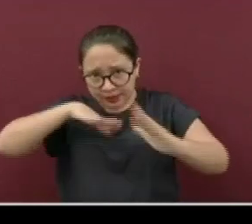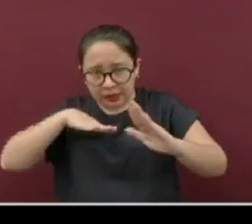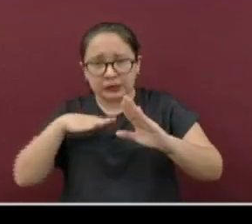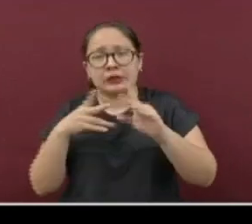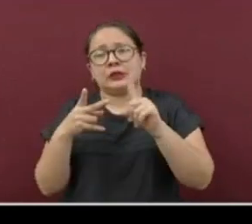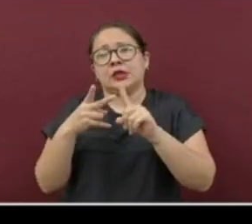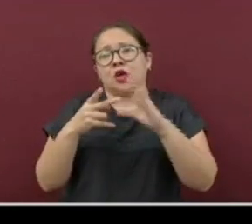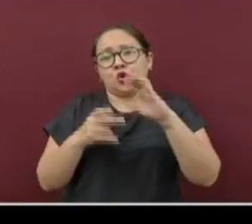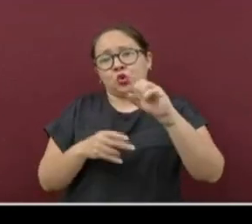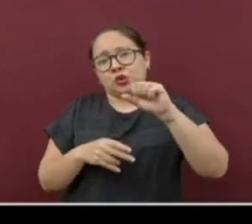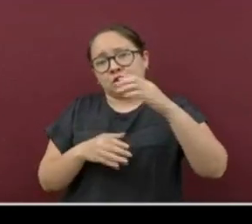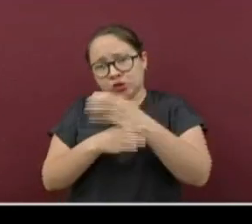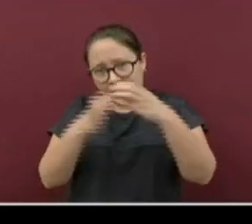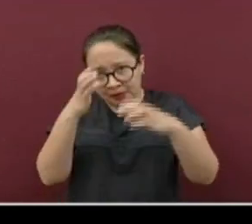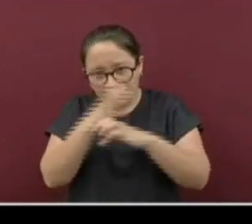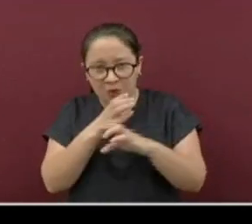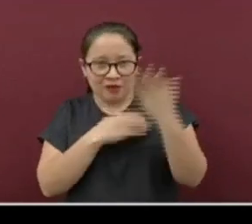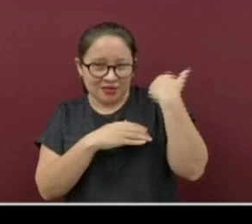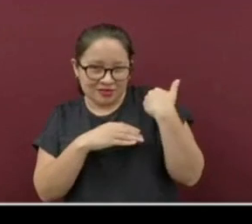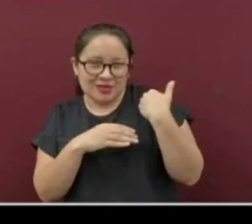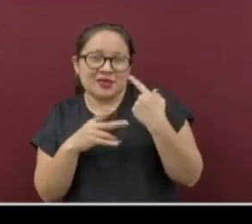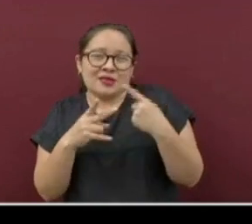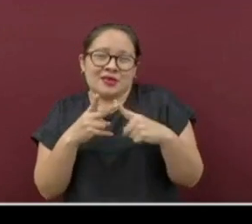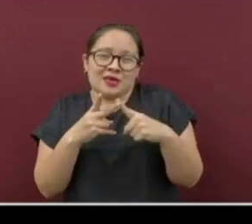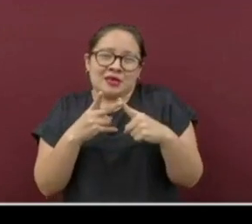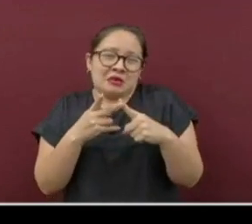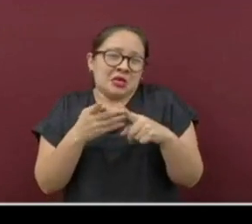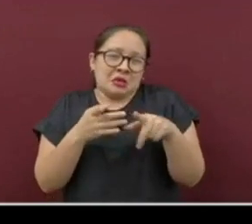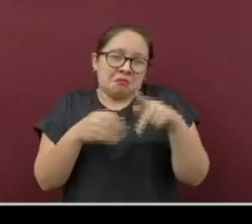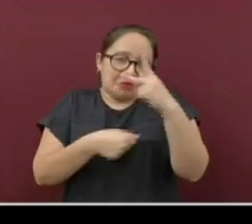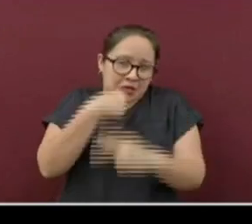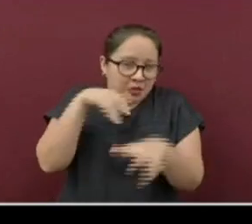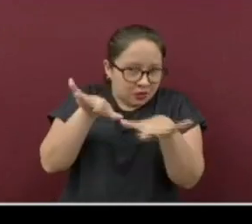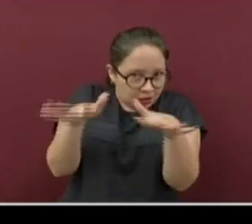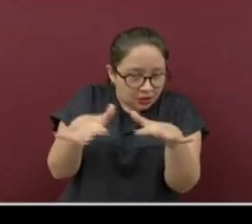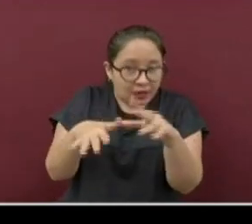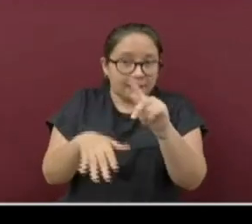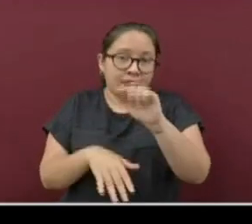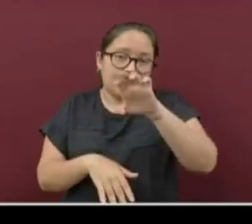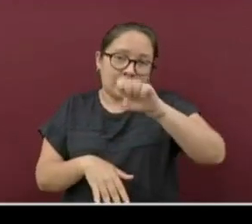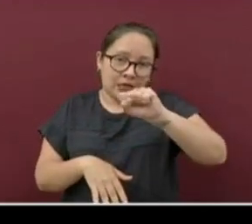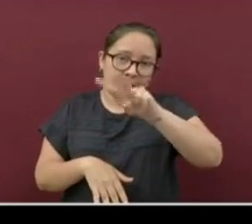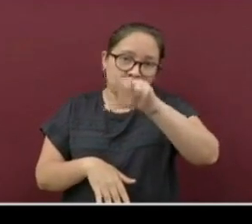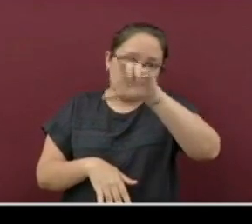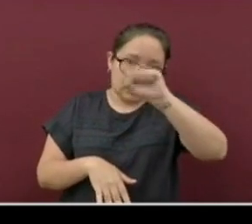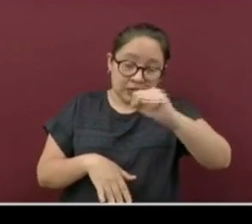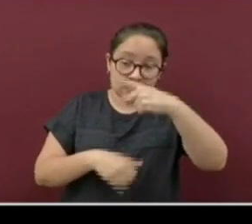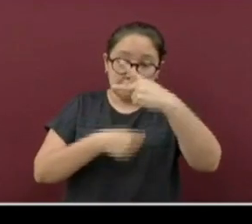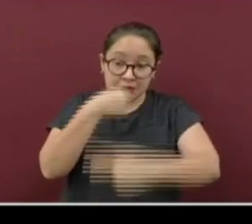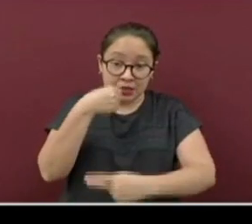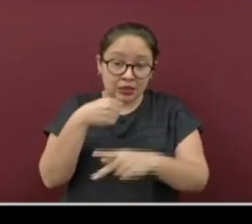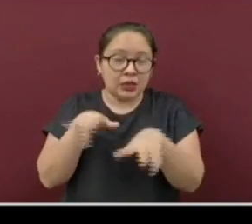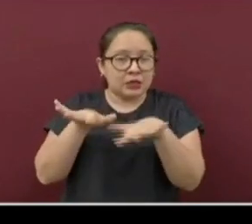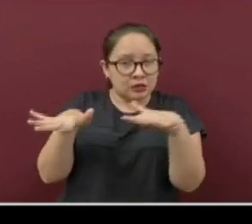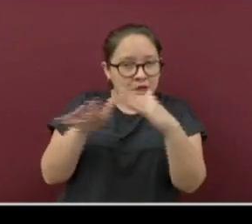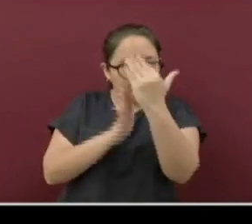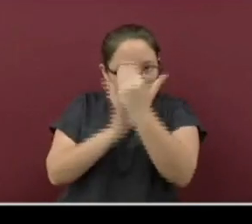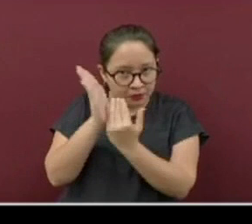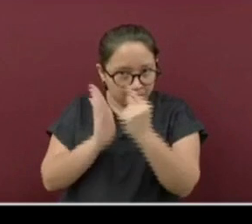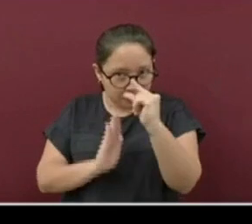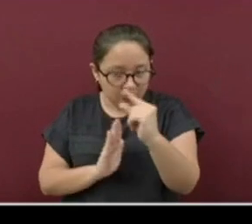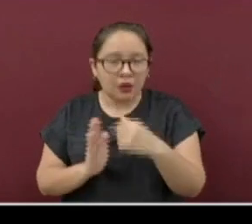en nivel de riesgo medio y Tres Valles se mantiene con nivel de riesgo bajo. Y por último, la región de